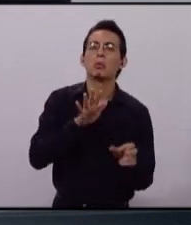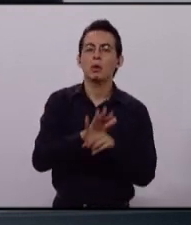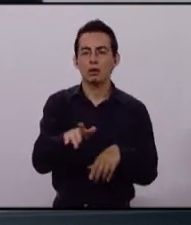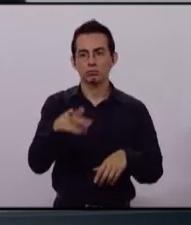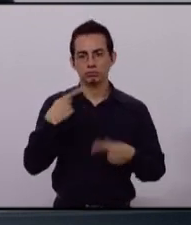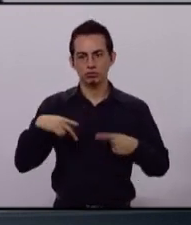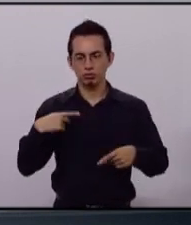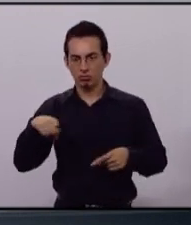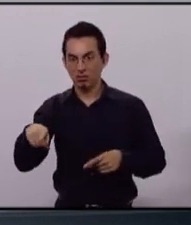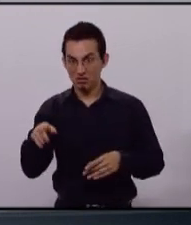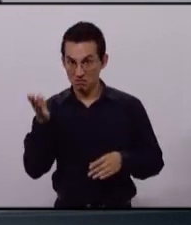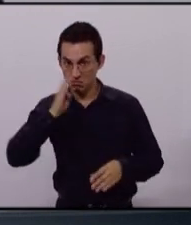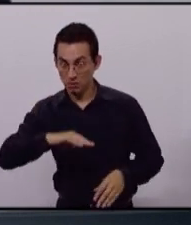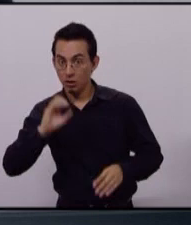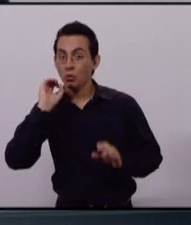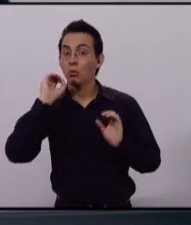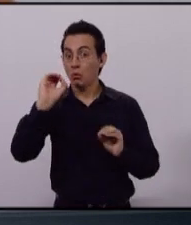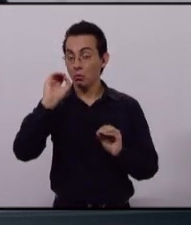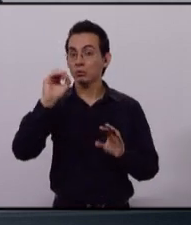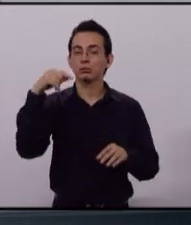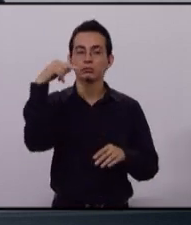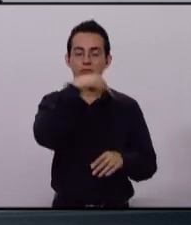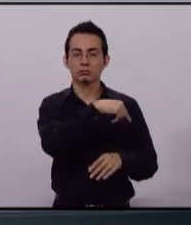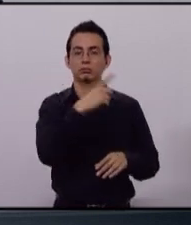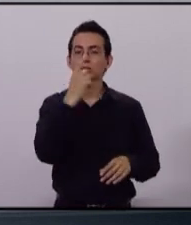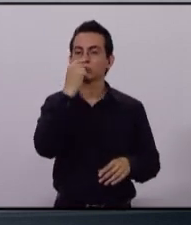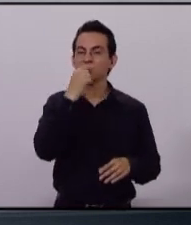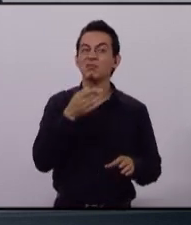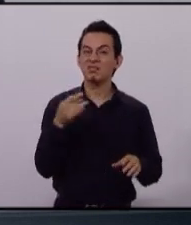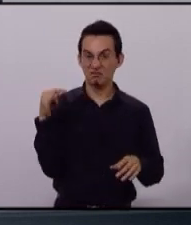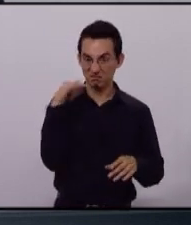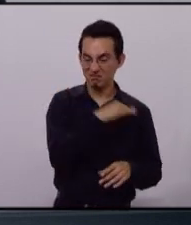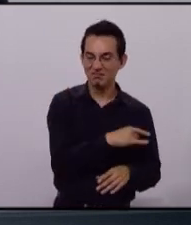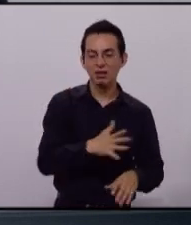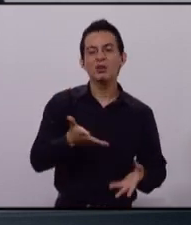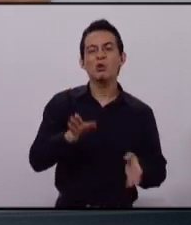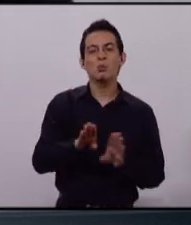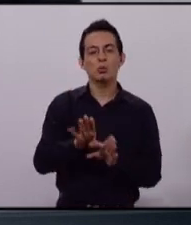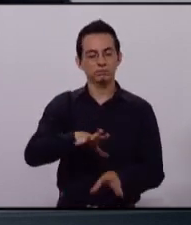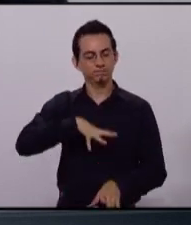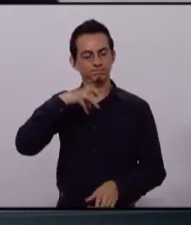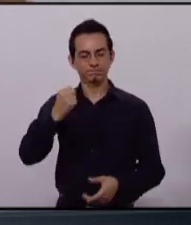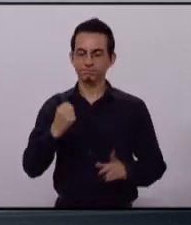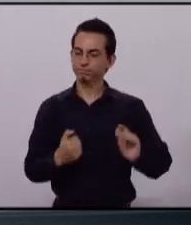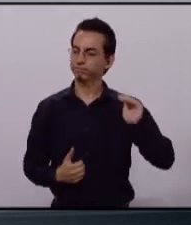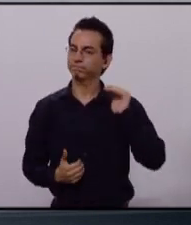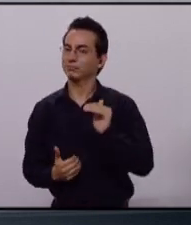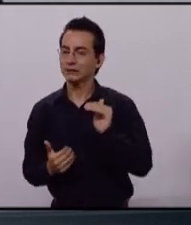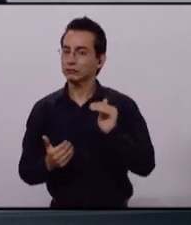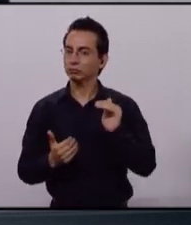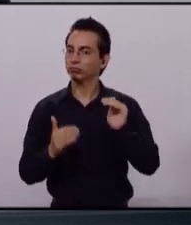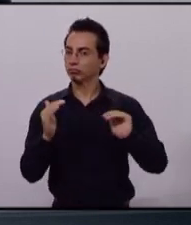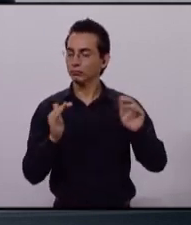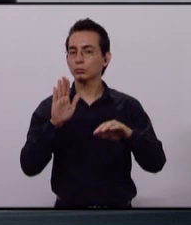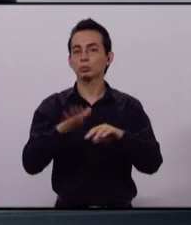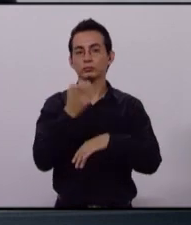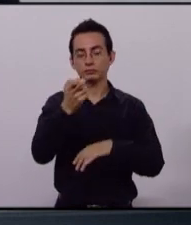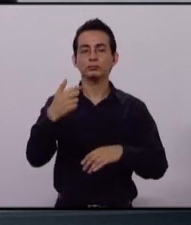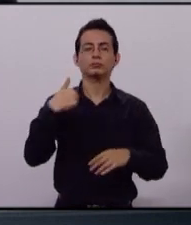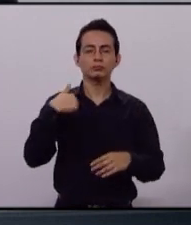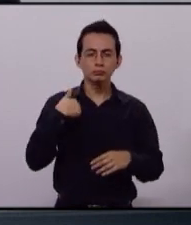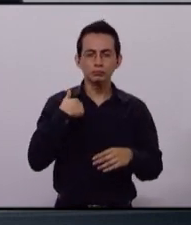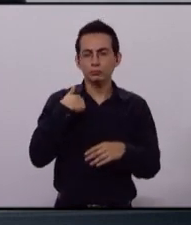del ciudadano como de la intervención del policía o del oficial. Esto,